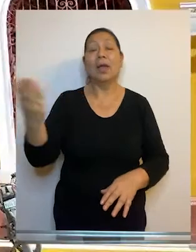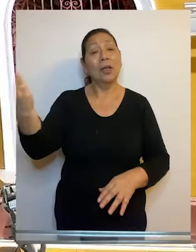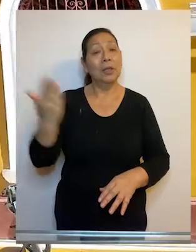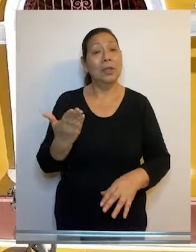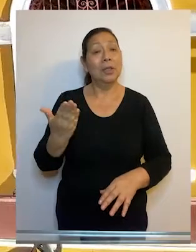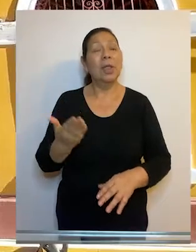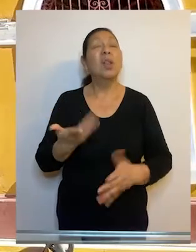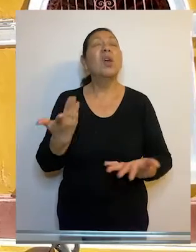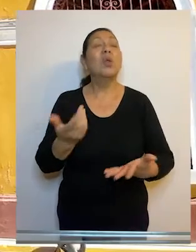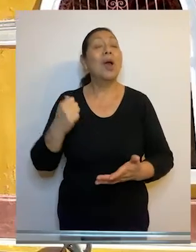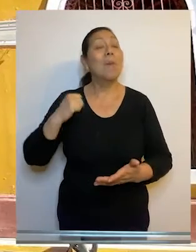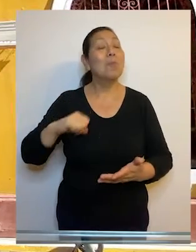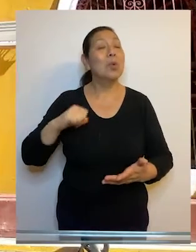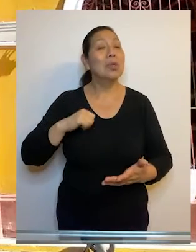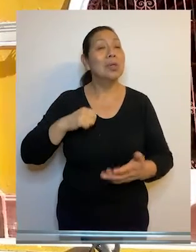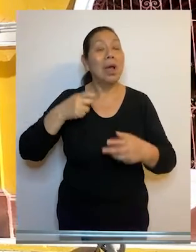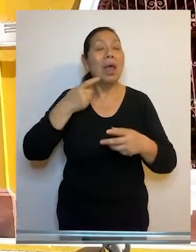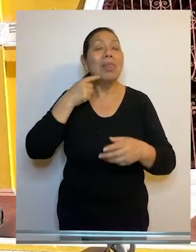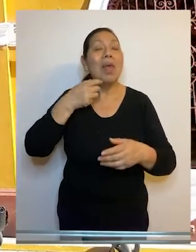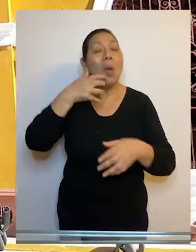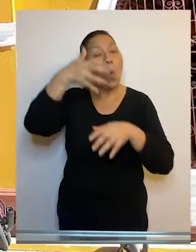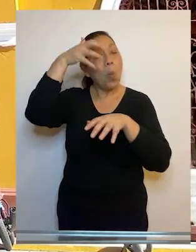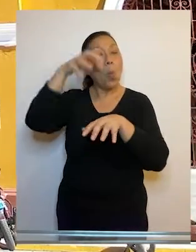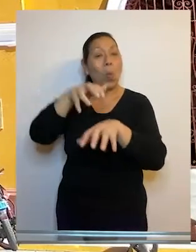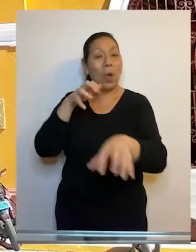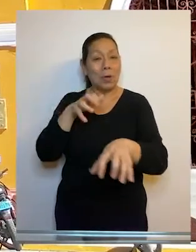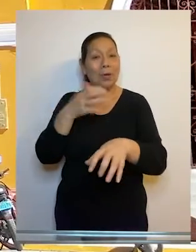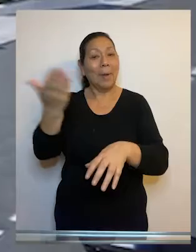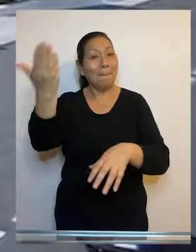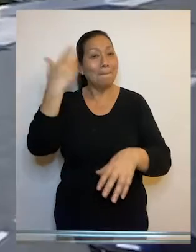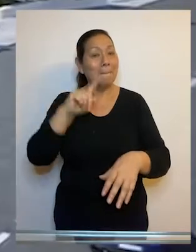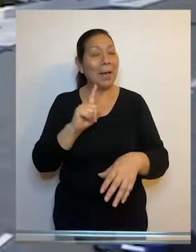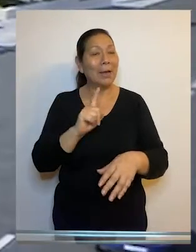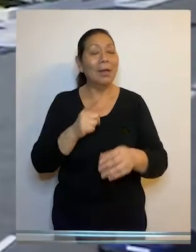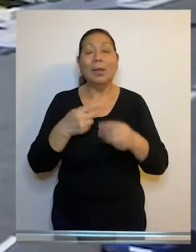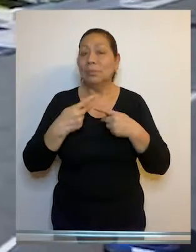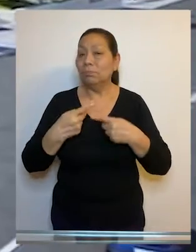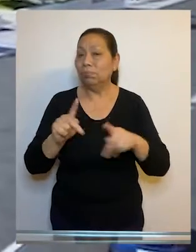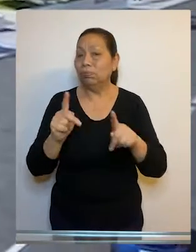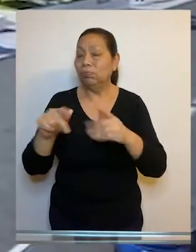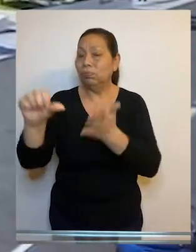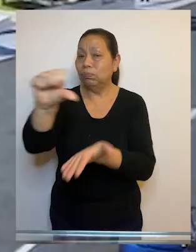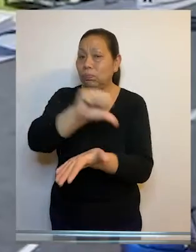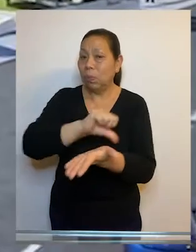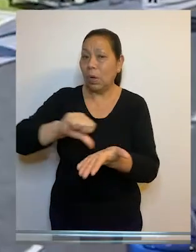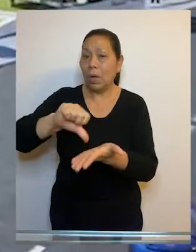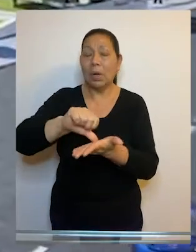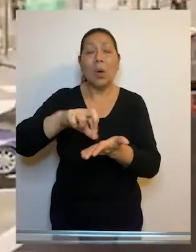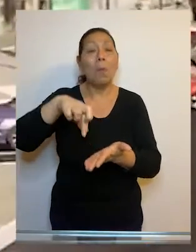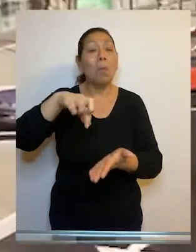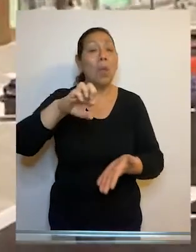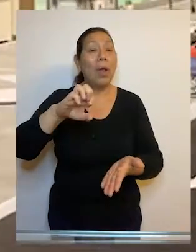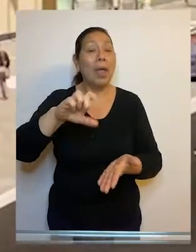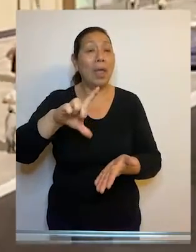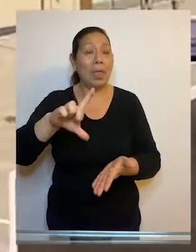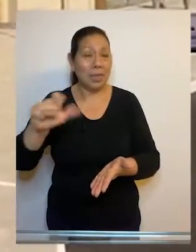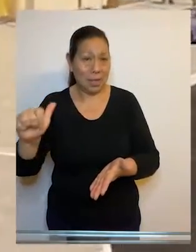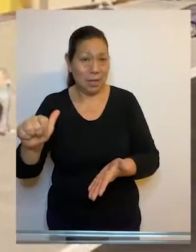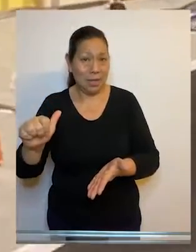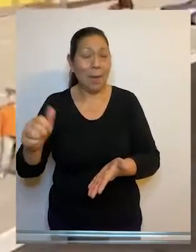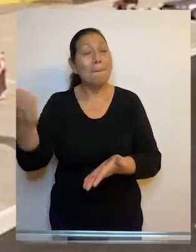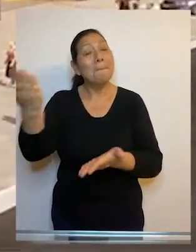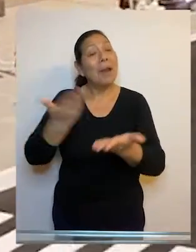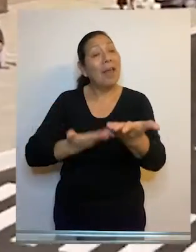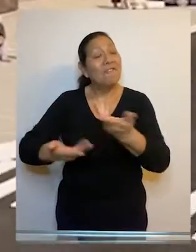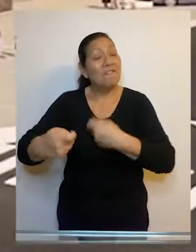contra el municipio huanuqueño y la empresa Urbi Propiedades S.A. para evitar que se disponga del Parque Pueyes para la construcción del